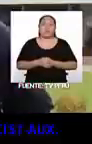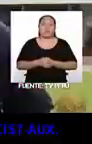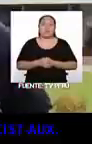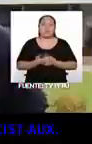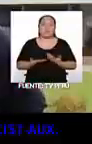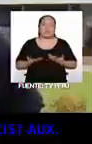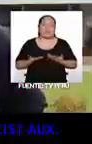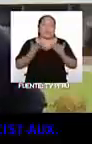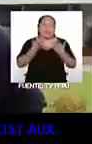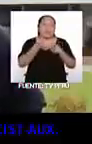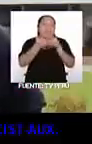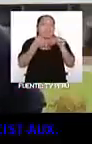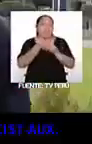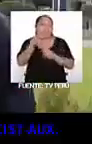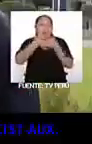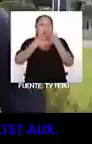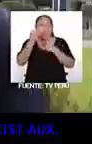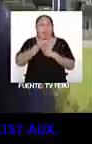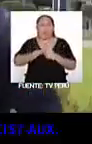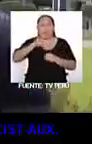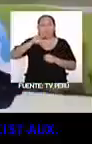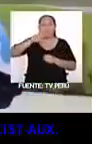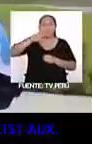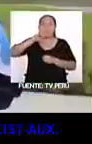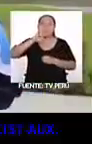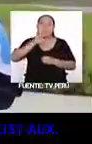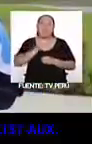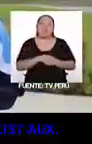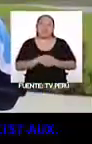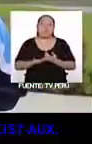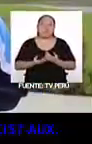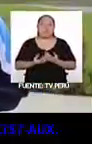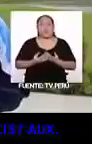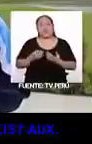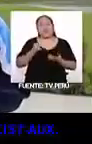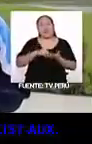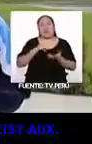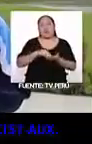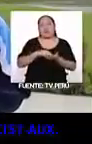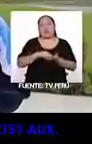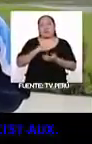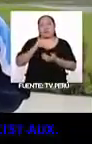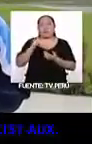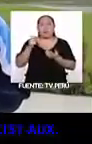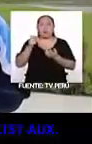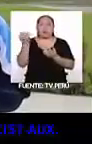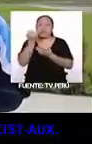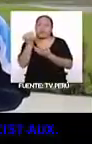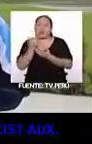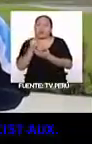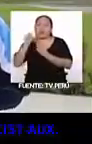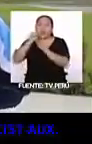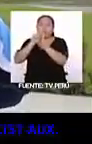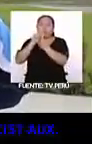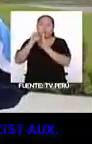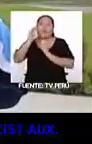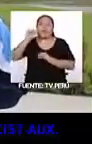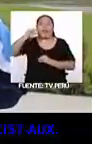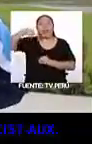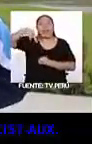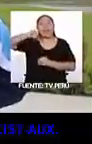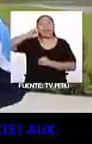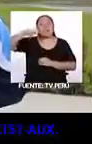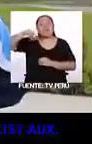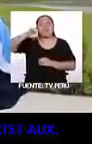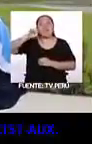¿Cuál es el tipo de platillos, como el chaufa, el chifa? Mayormente los animes, me gustan bastante porque son